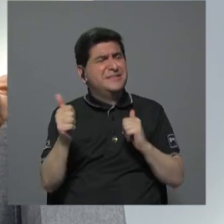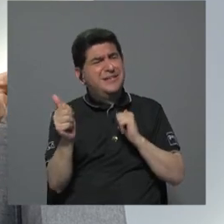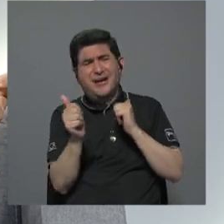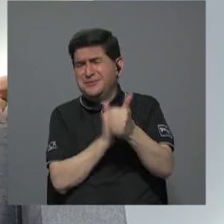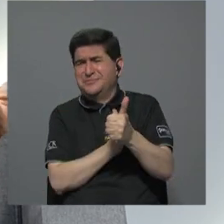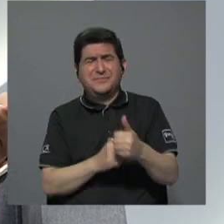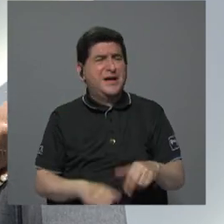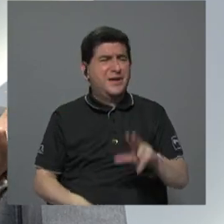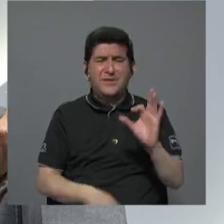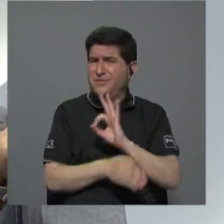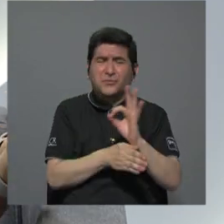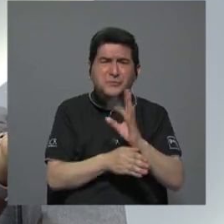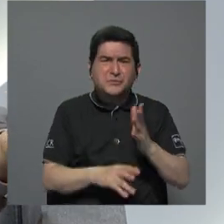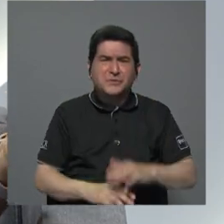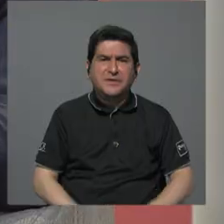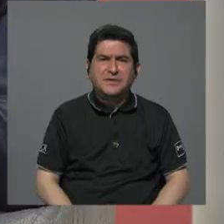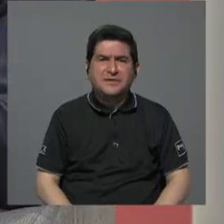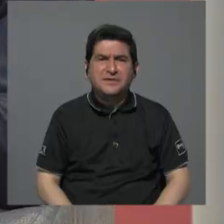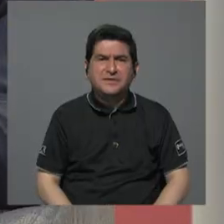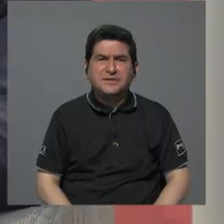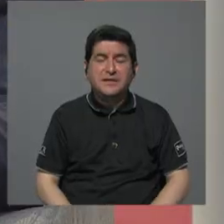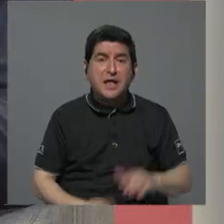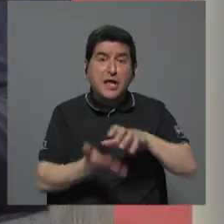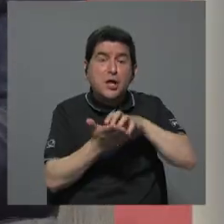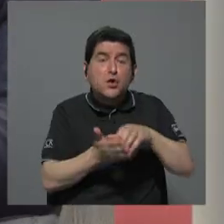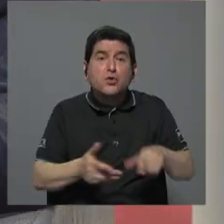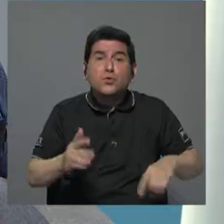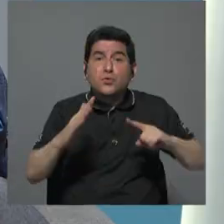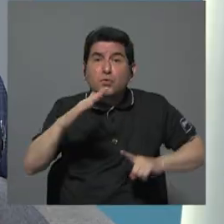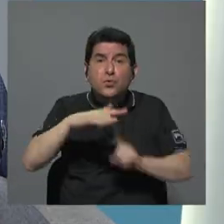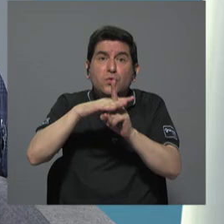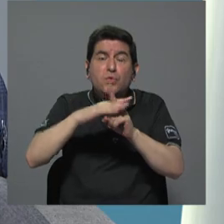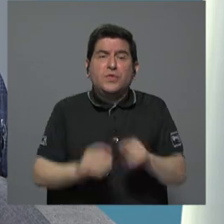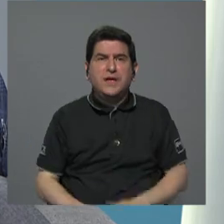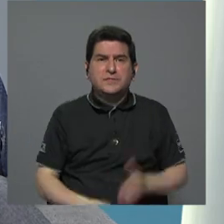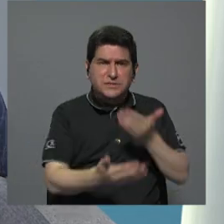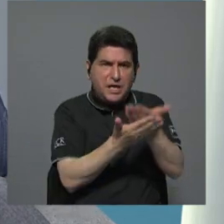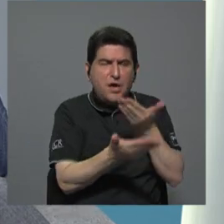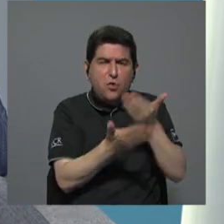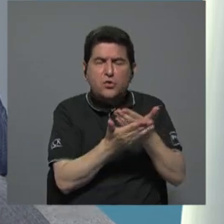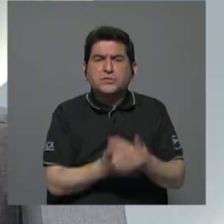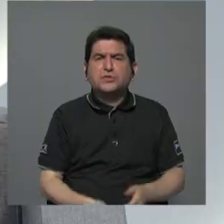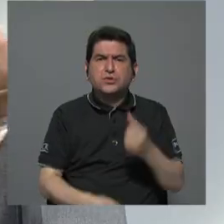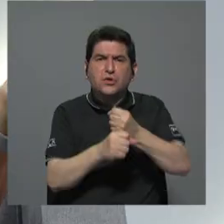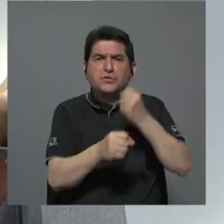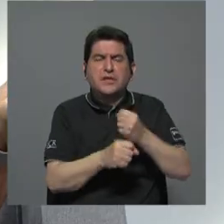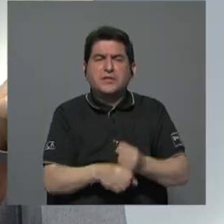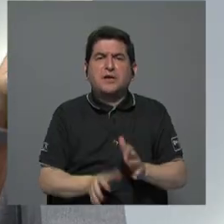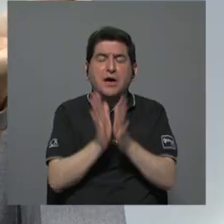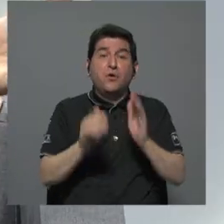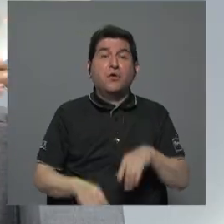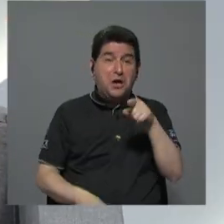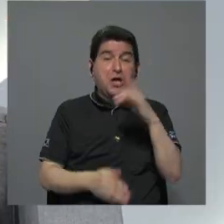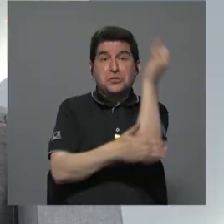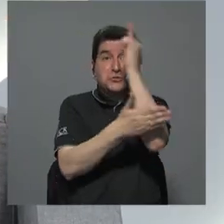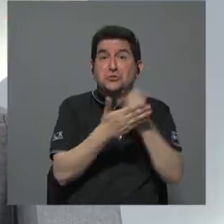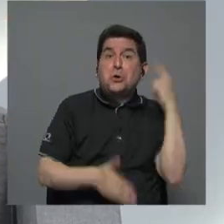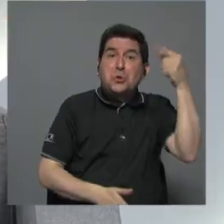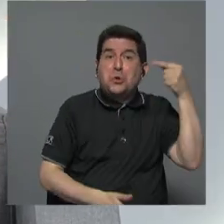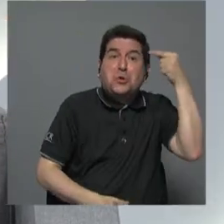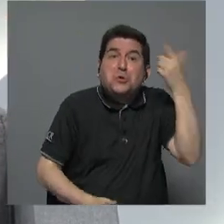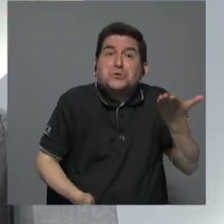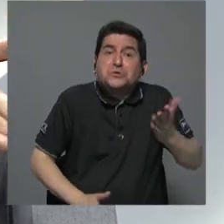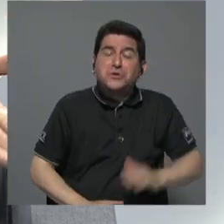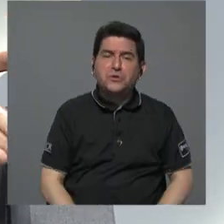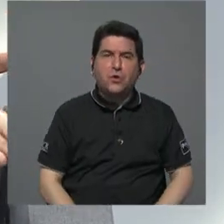y bueno de ahí vienen los cuestionamientos a la concesión de obra pública la diseñó el gobierno ustedes bueno ustedes por eso entonces